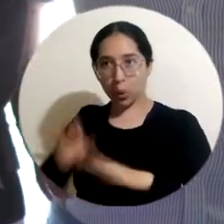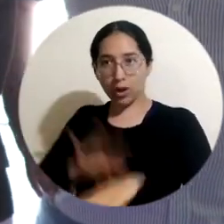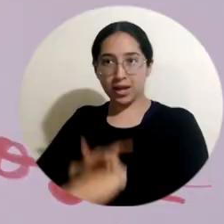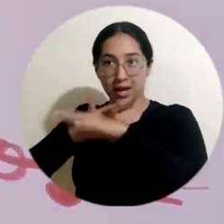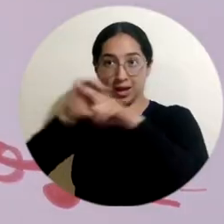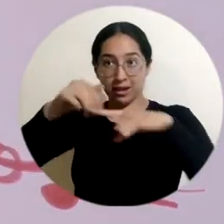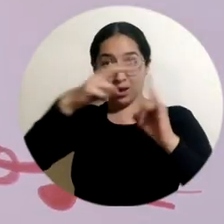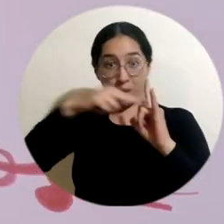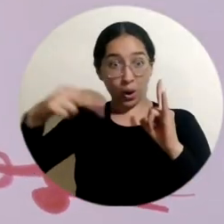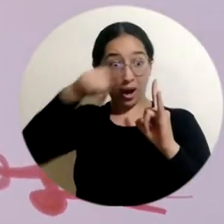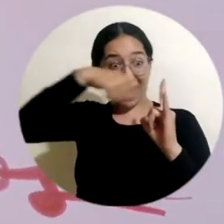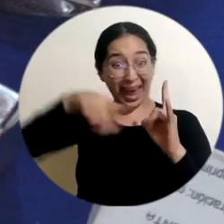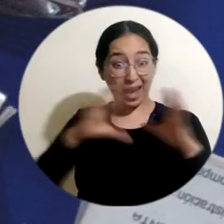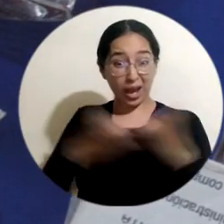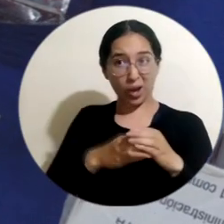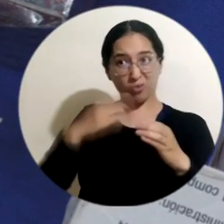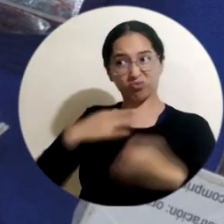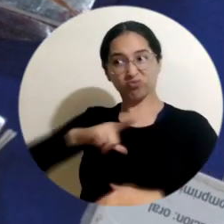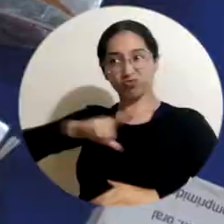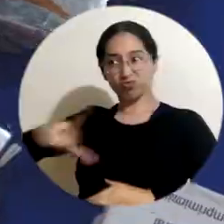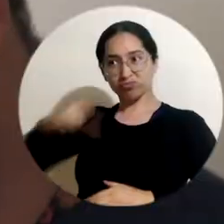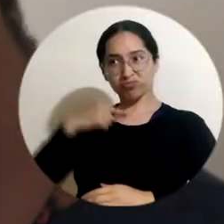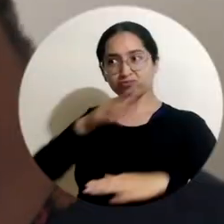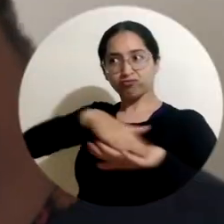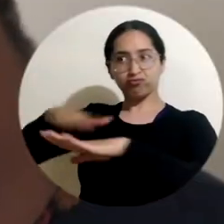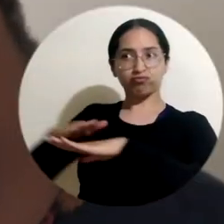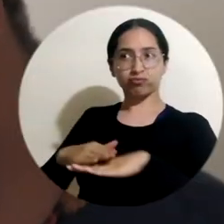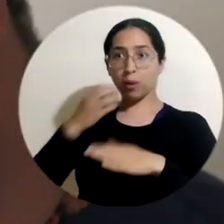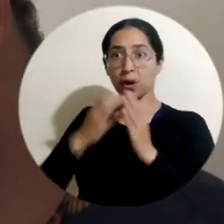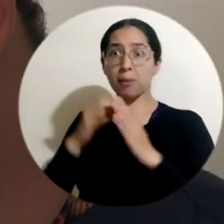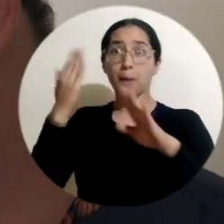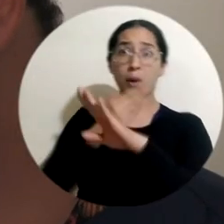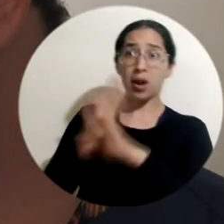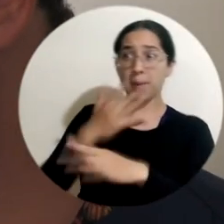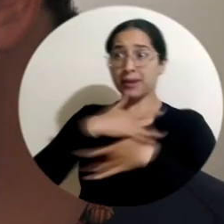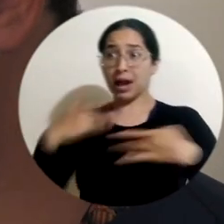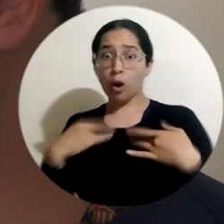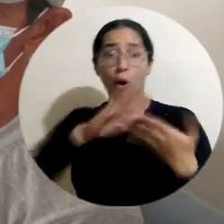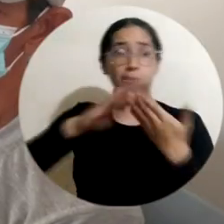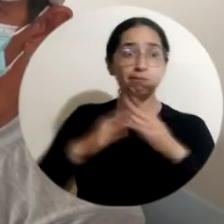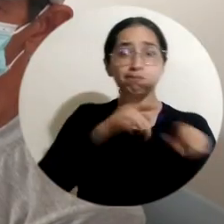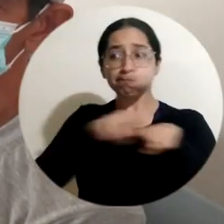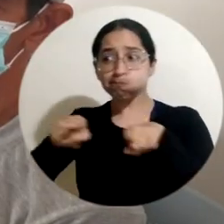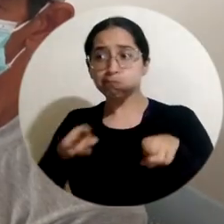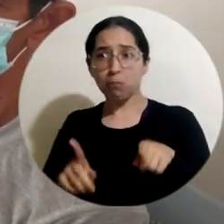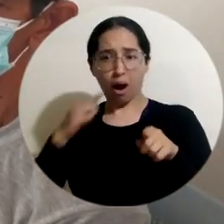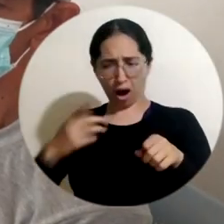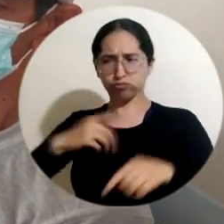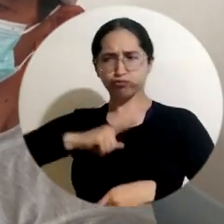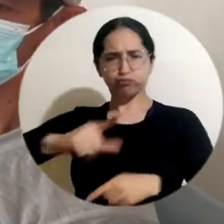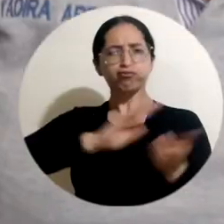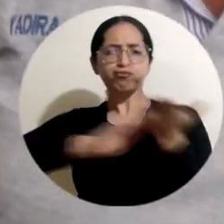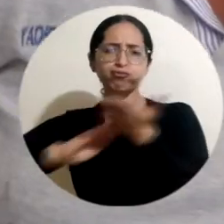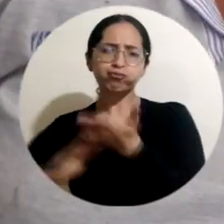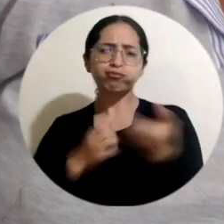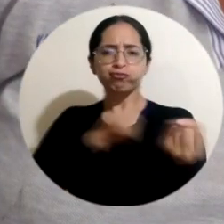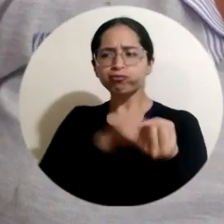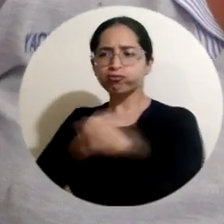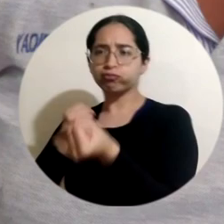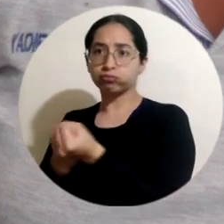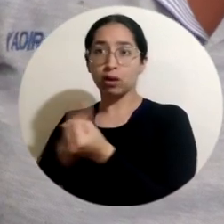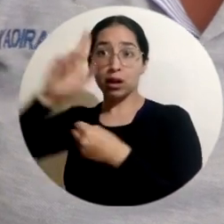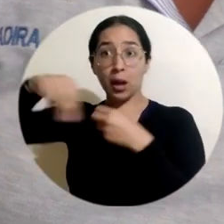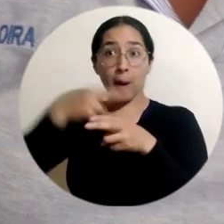Unimagdalena, desde su conformación legal, ha liderado 25 iniciativas para atender problemáticas de salud en las comunidades y en los